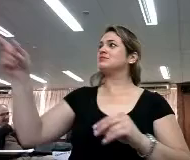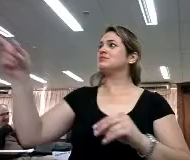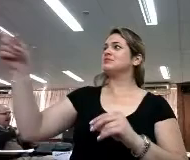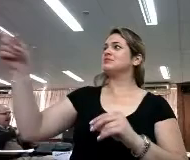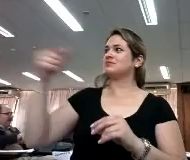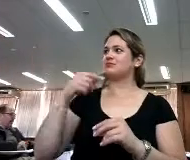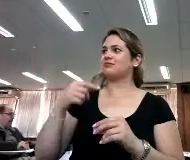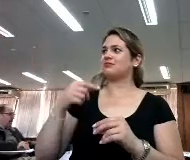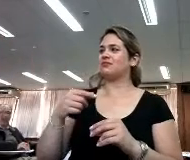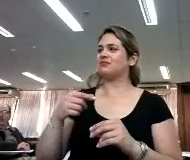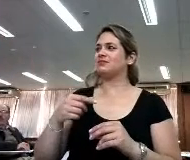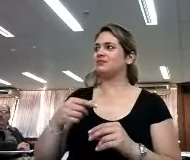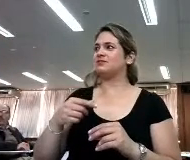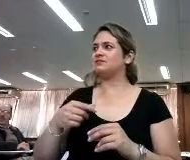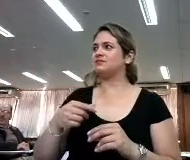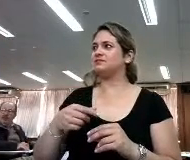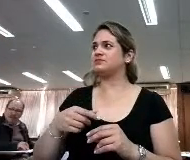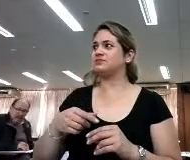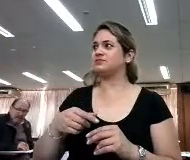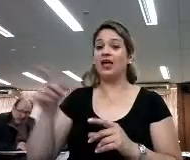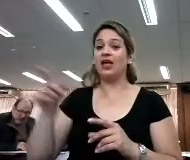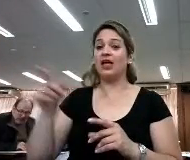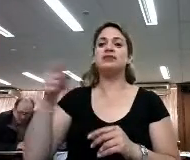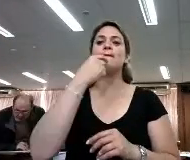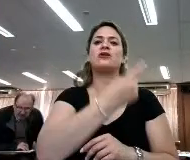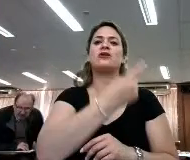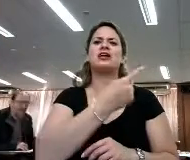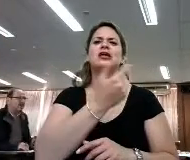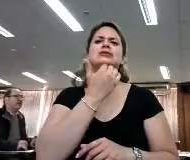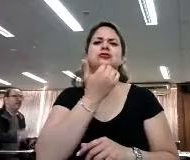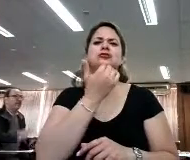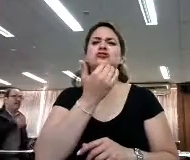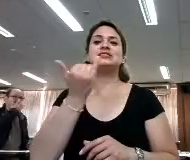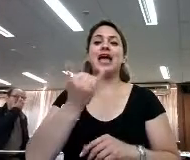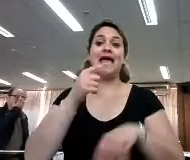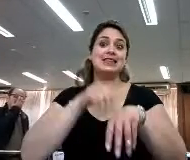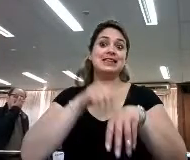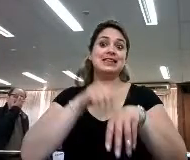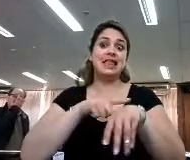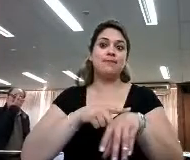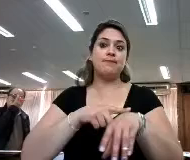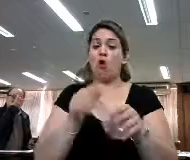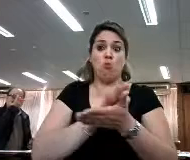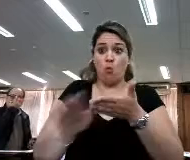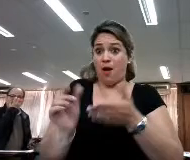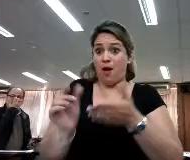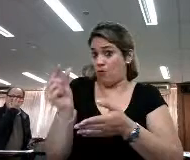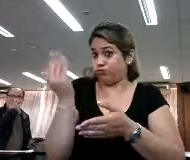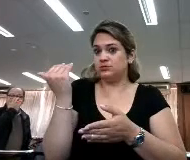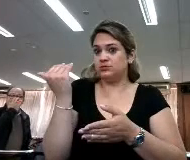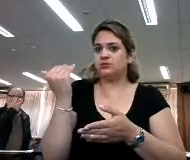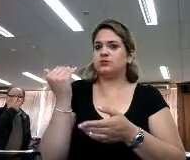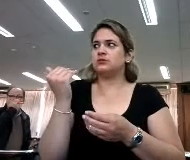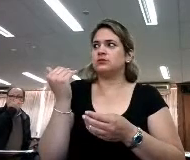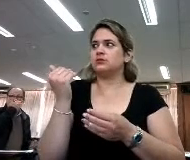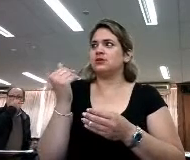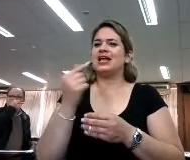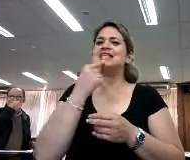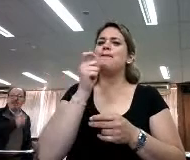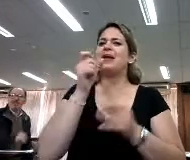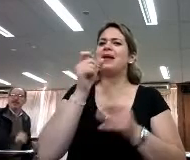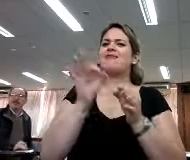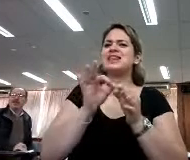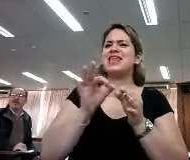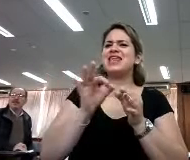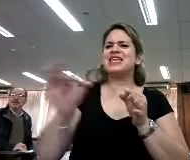hola buenos días hola quería saber no sé si ha habido tiempo o muy reciente no sé si usas la palabra trayectoria o